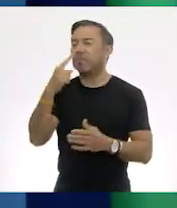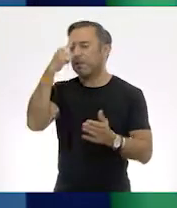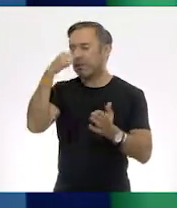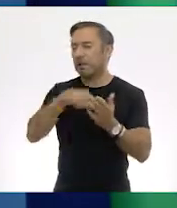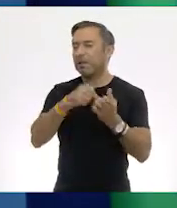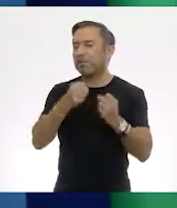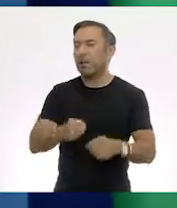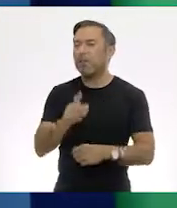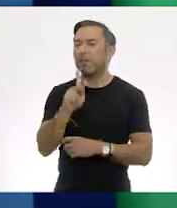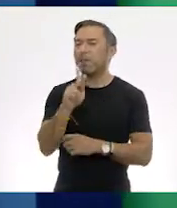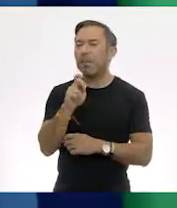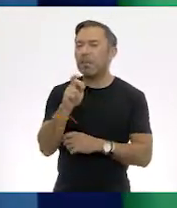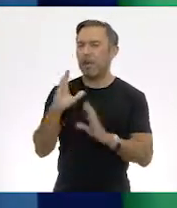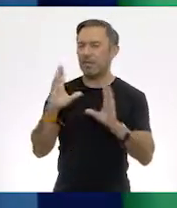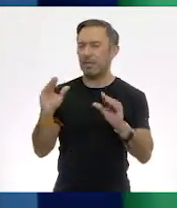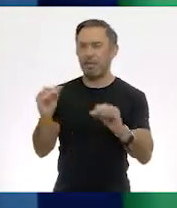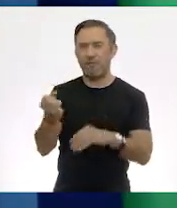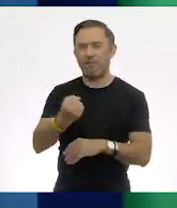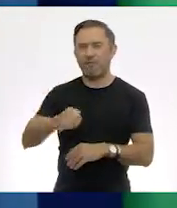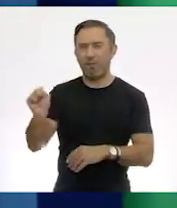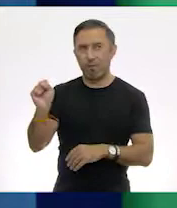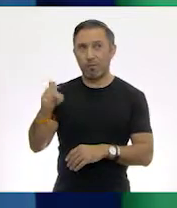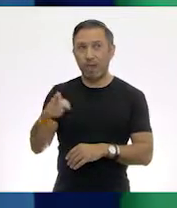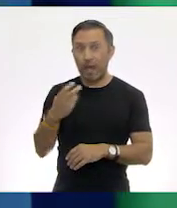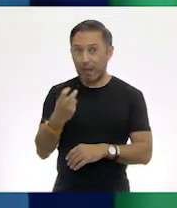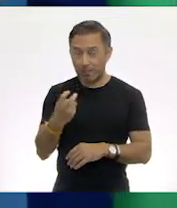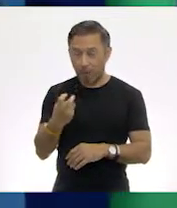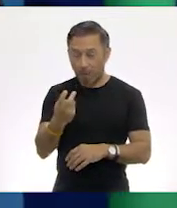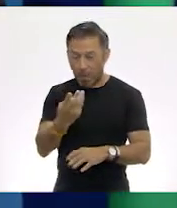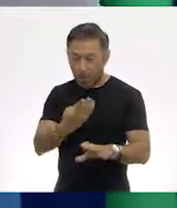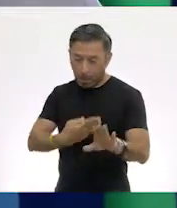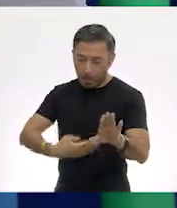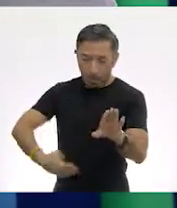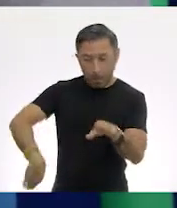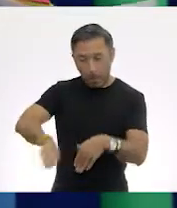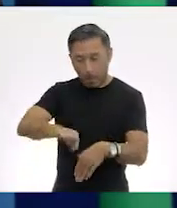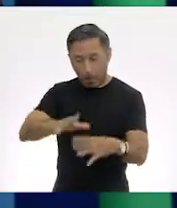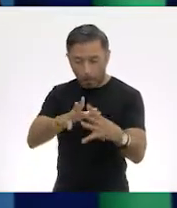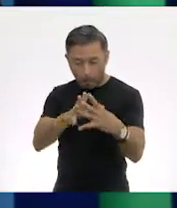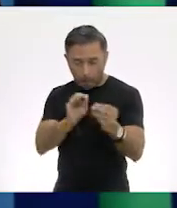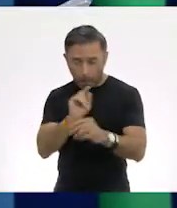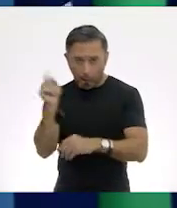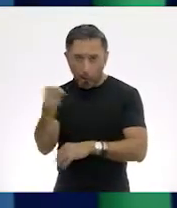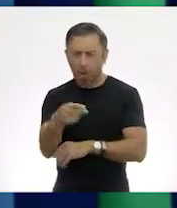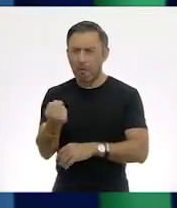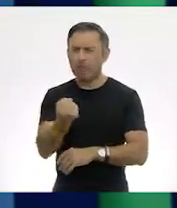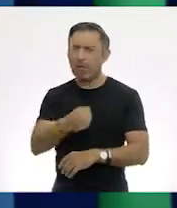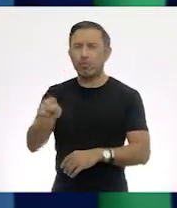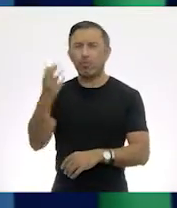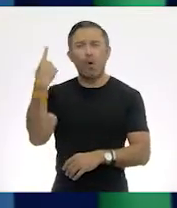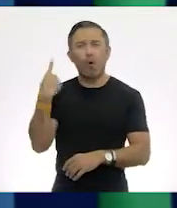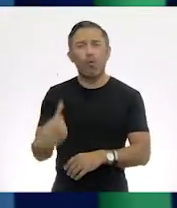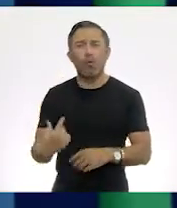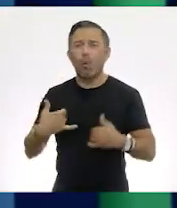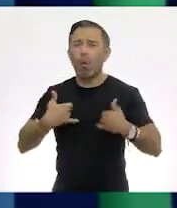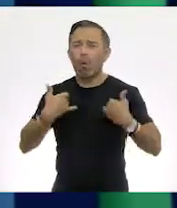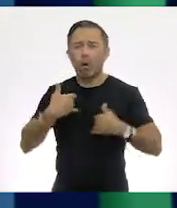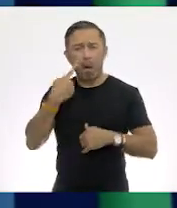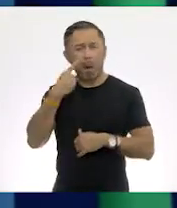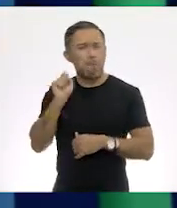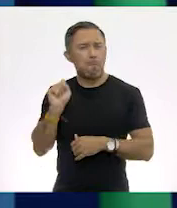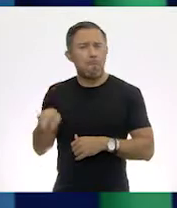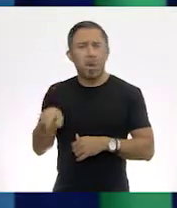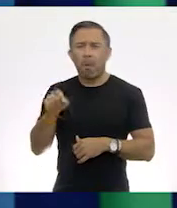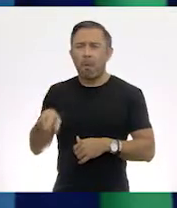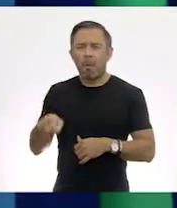Siempre ha sido famoso ese efecto que le da. Además, desde joven le ponía ese efecto a la pelota y